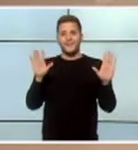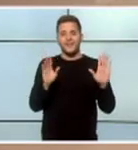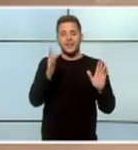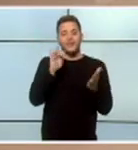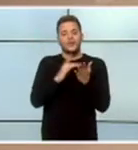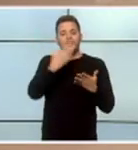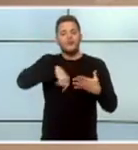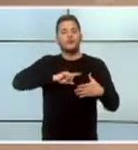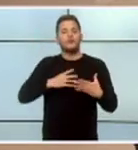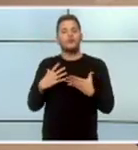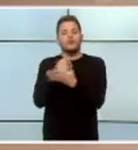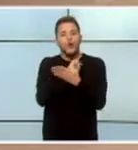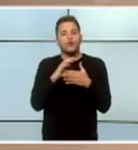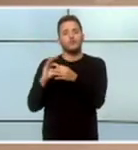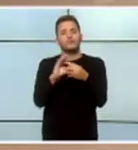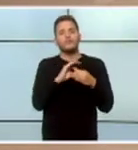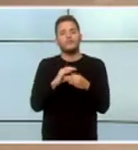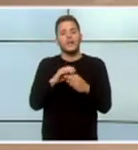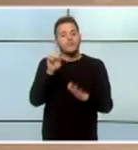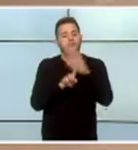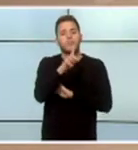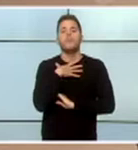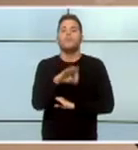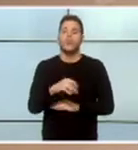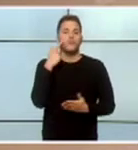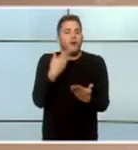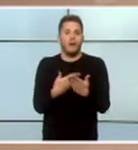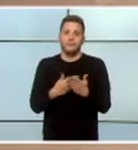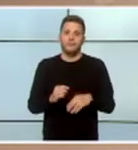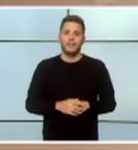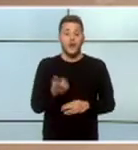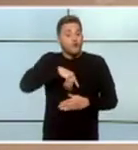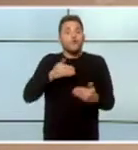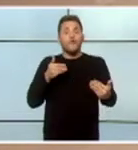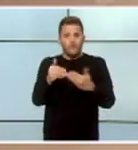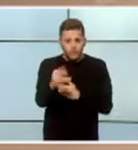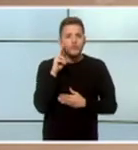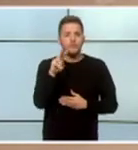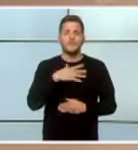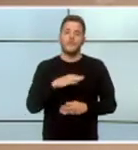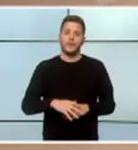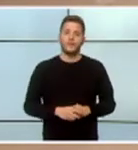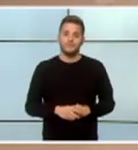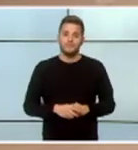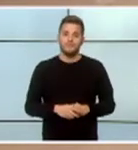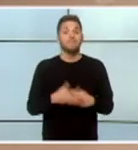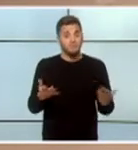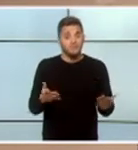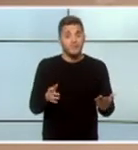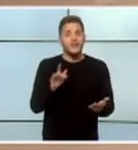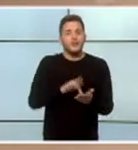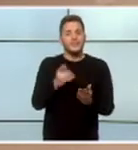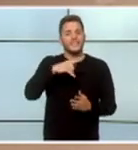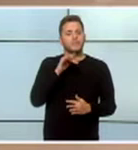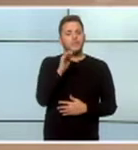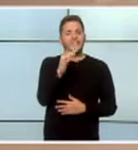demostrado... ...que podemos avanzar... ...que podemos mirar hacia adelante... ...es más... ...que conviene que no